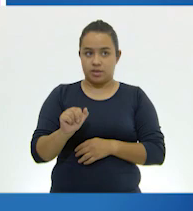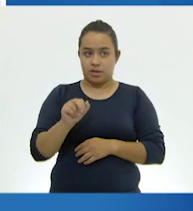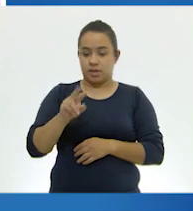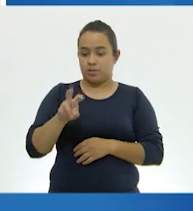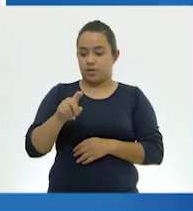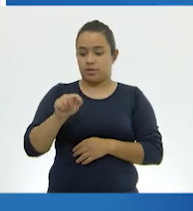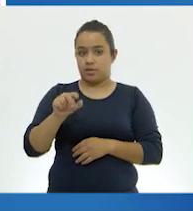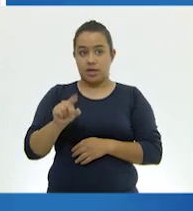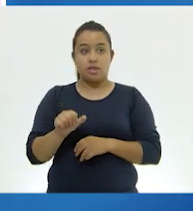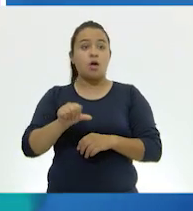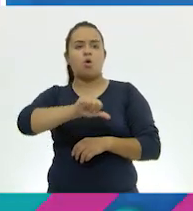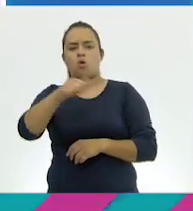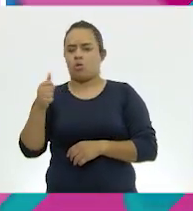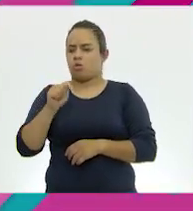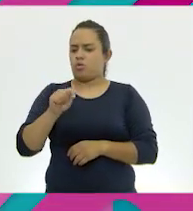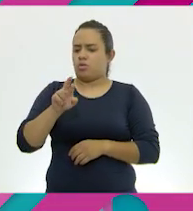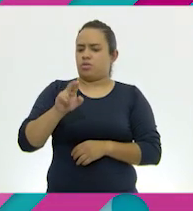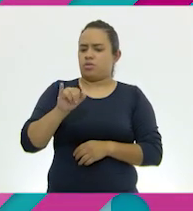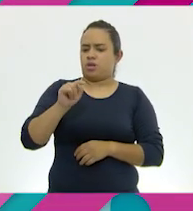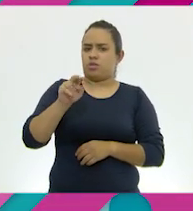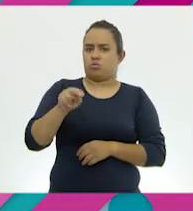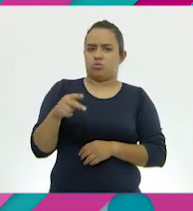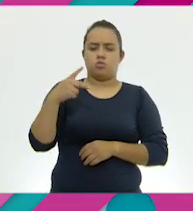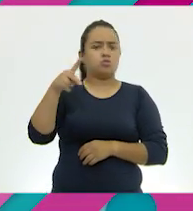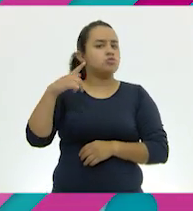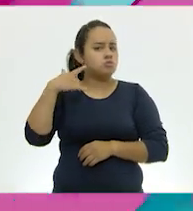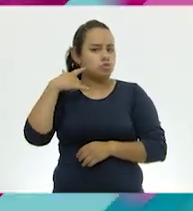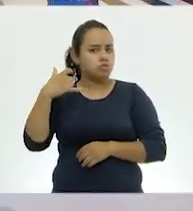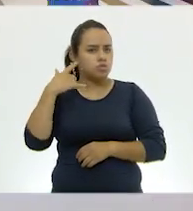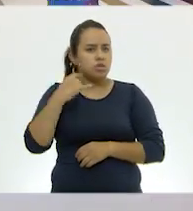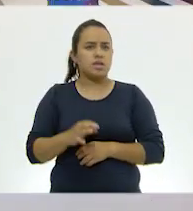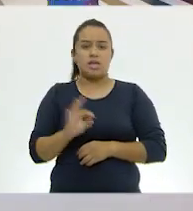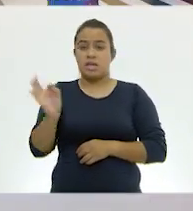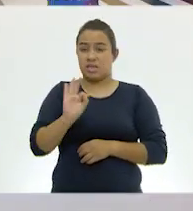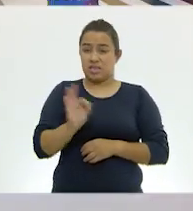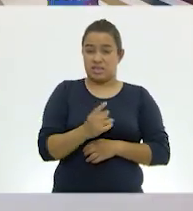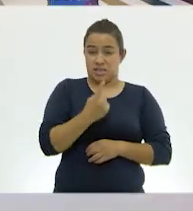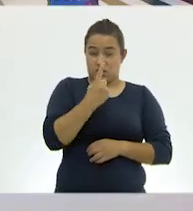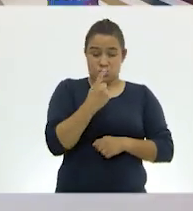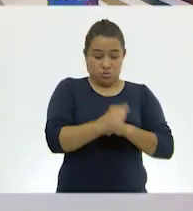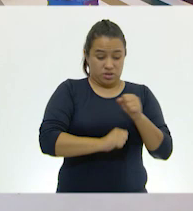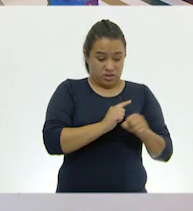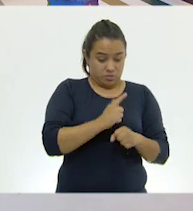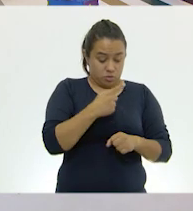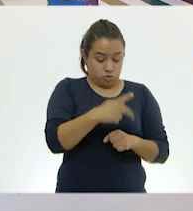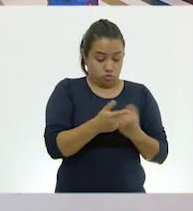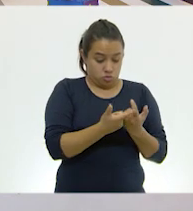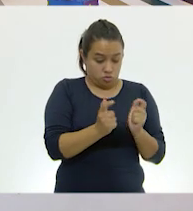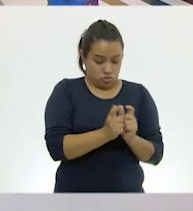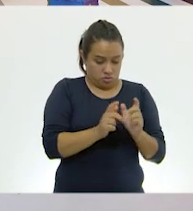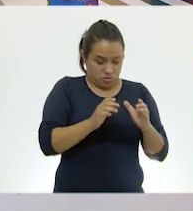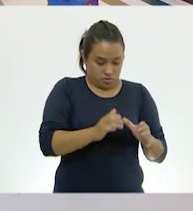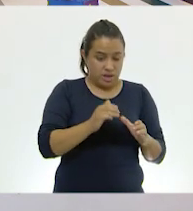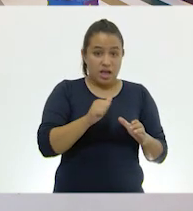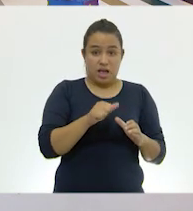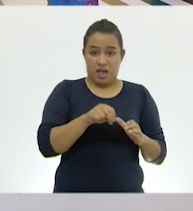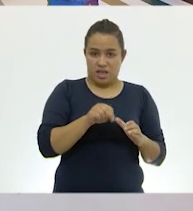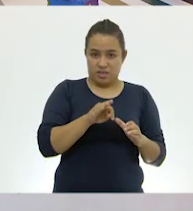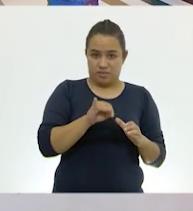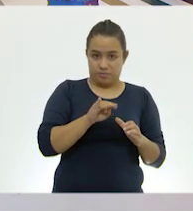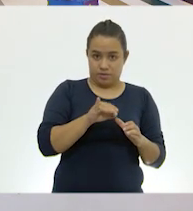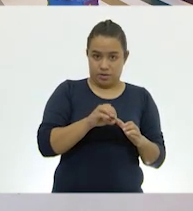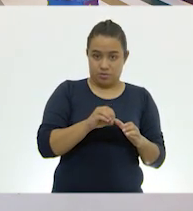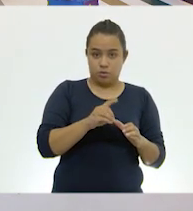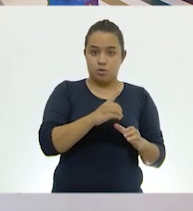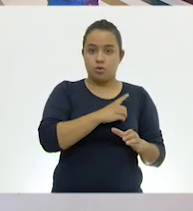tritón de California. Si quisiéramos hablar de una especie de este grupo de anfibios, tendríamos que